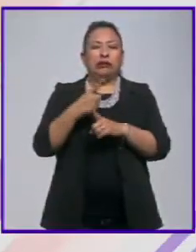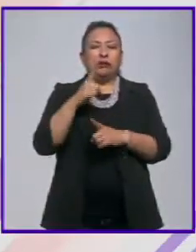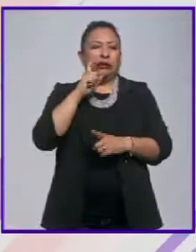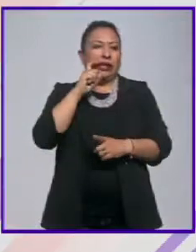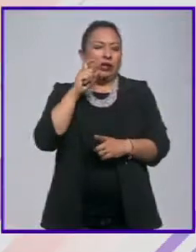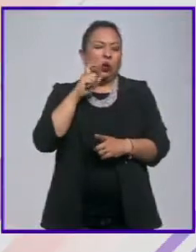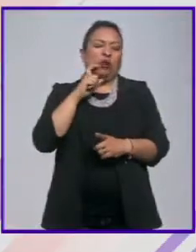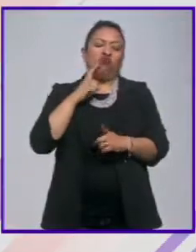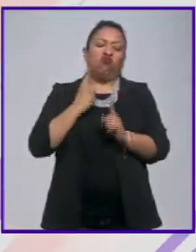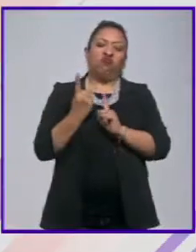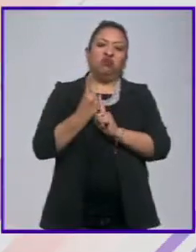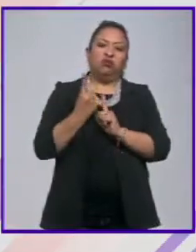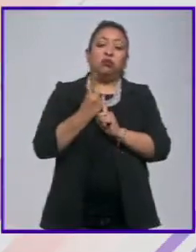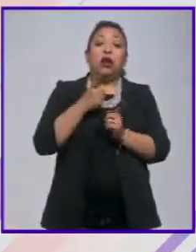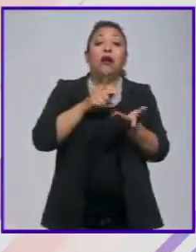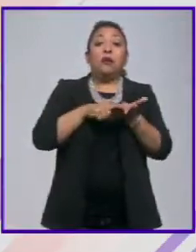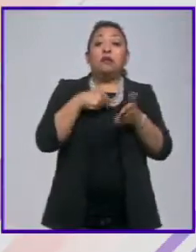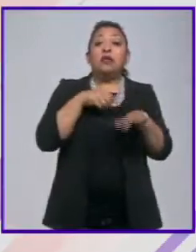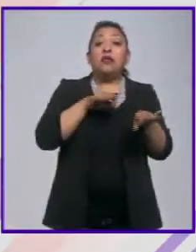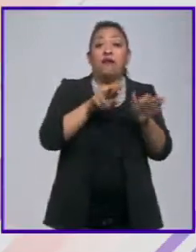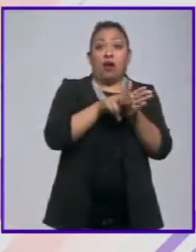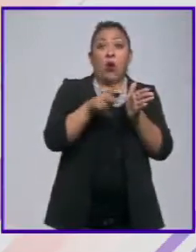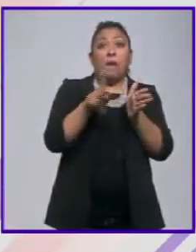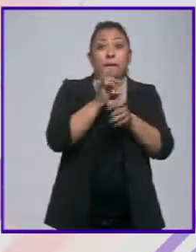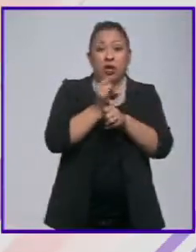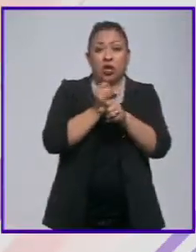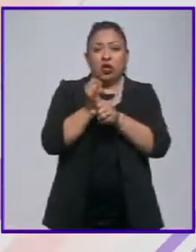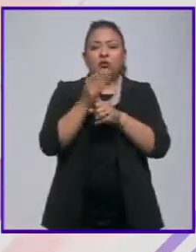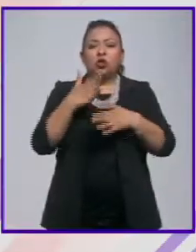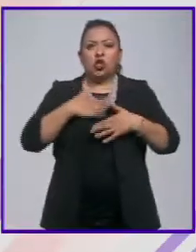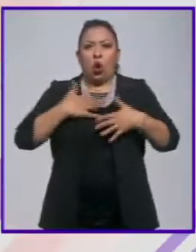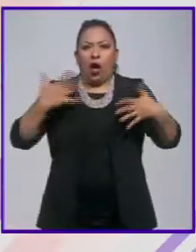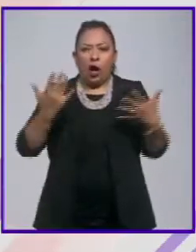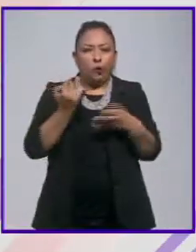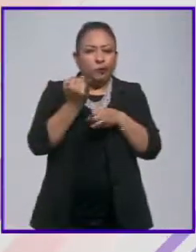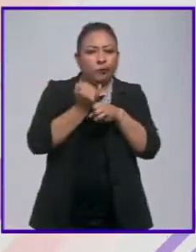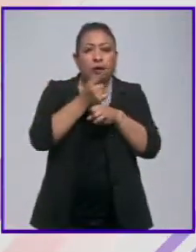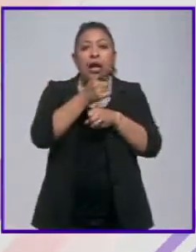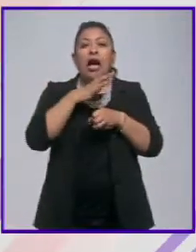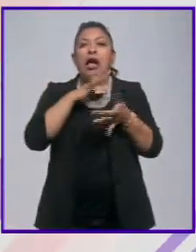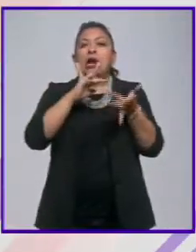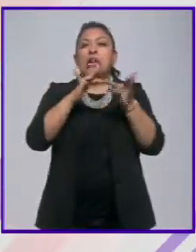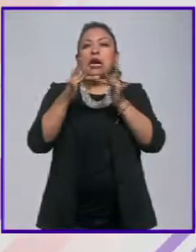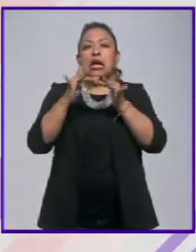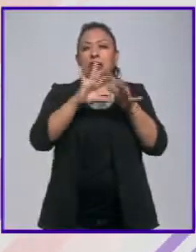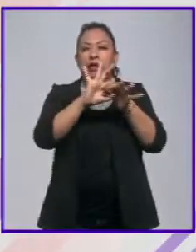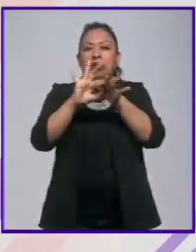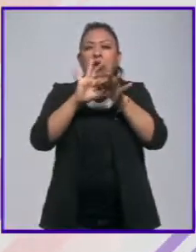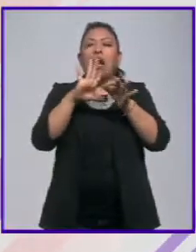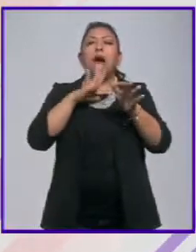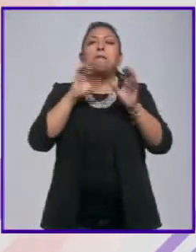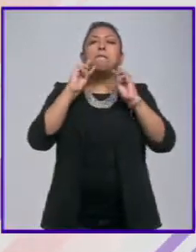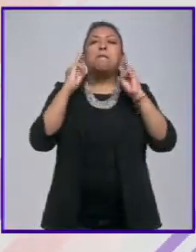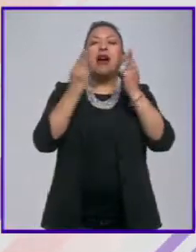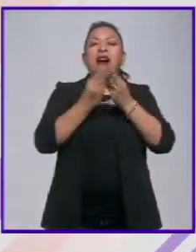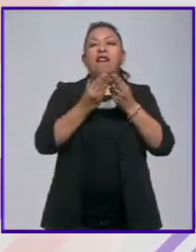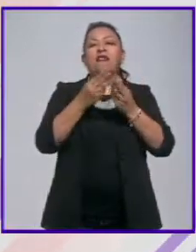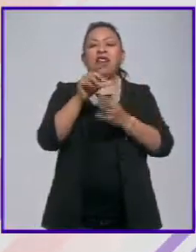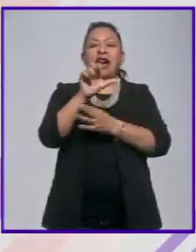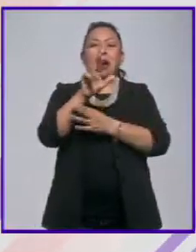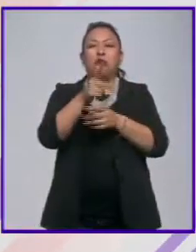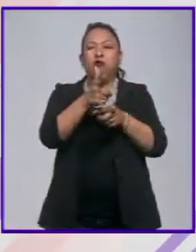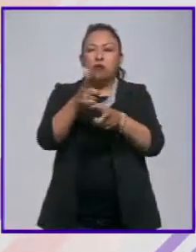Y lo sufrí en medio de mi trabajo periodístico, investigando a una red de tráfico, de armamento y de